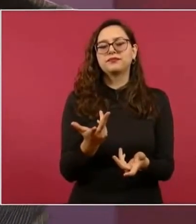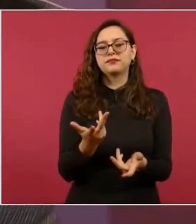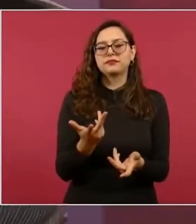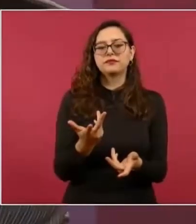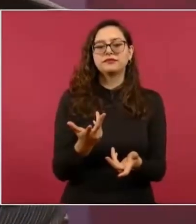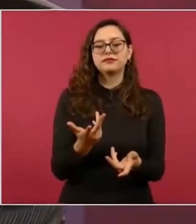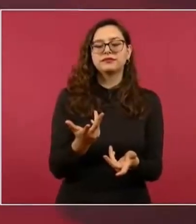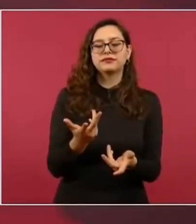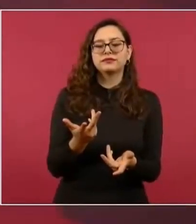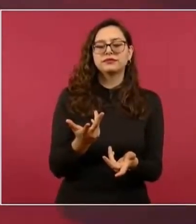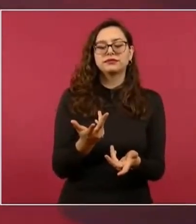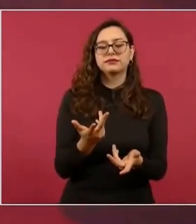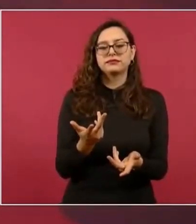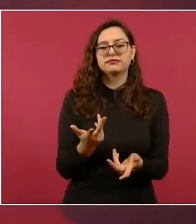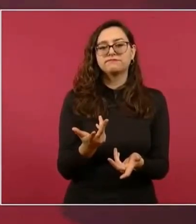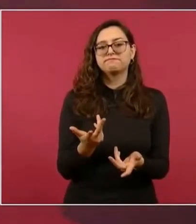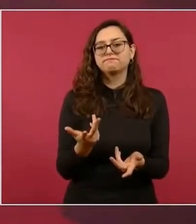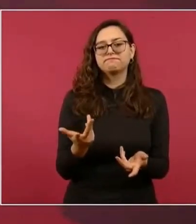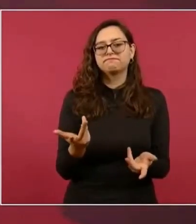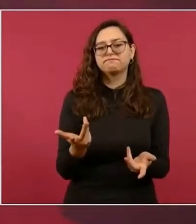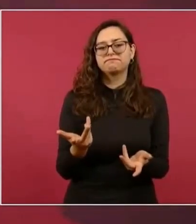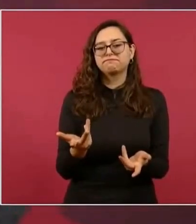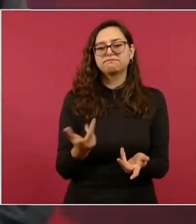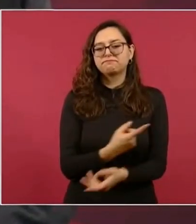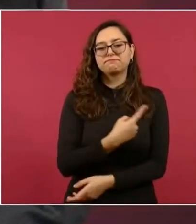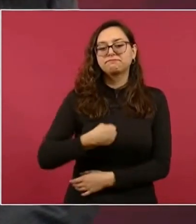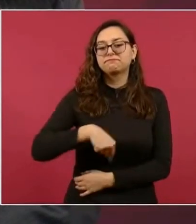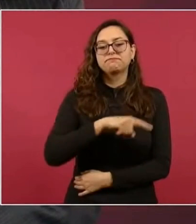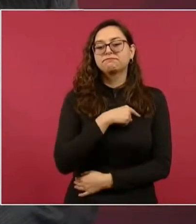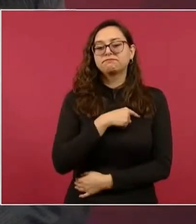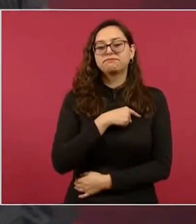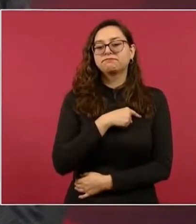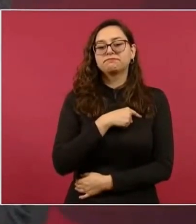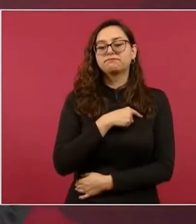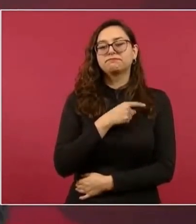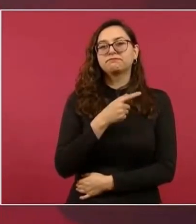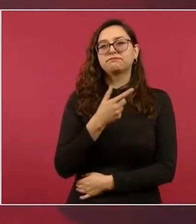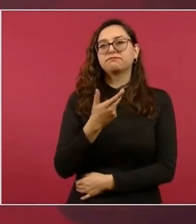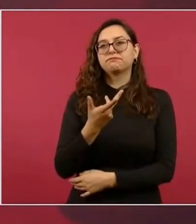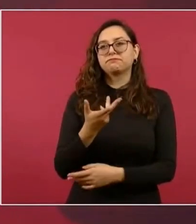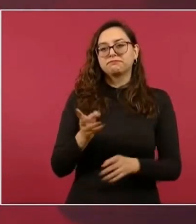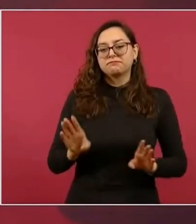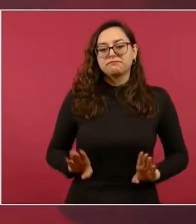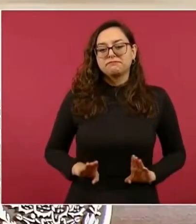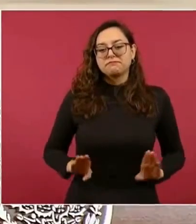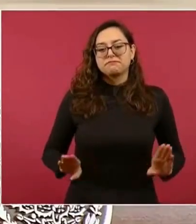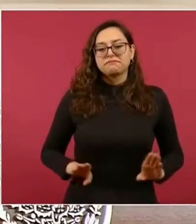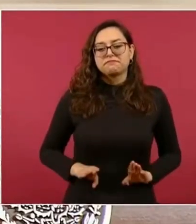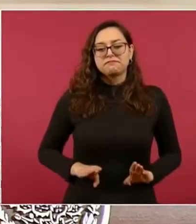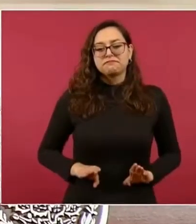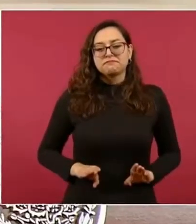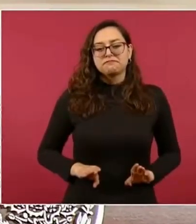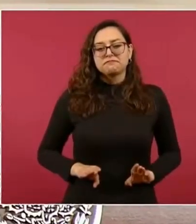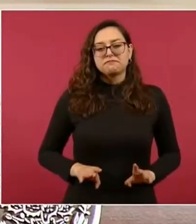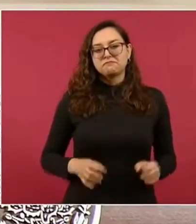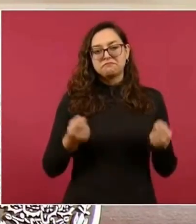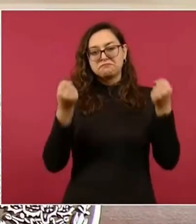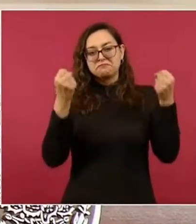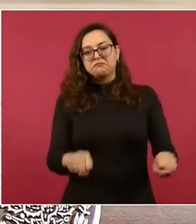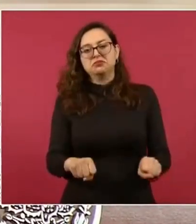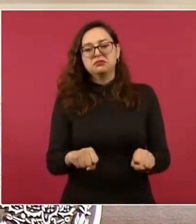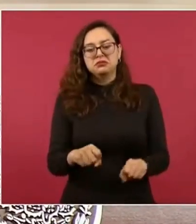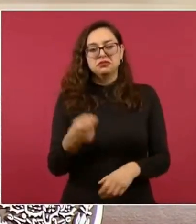actuado en nada de manera